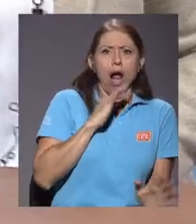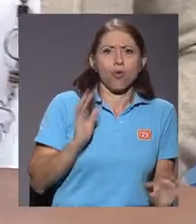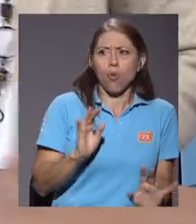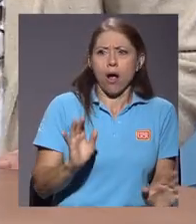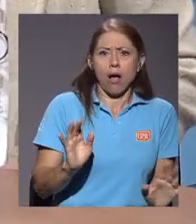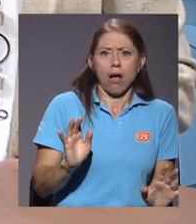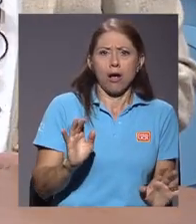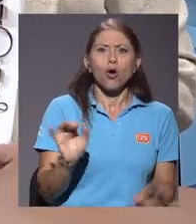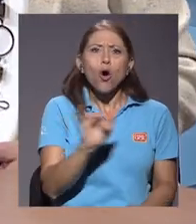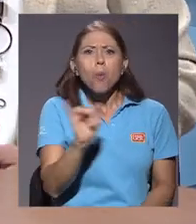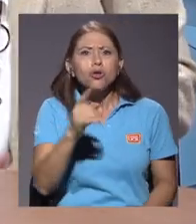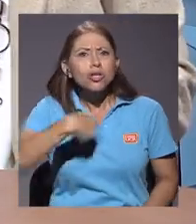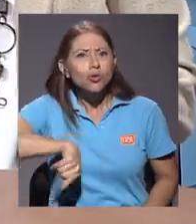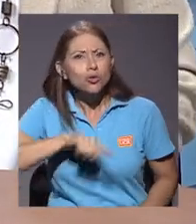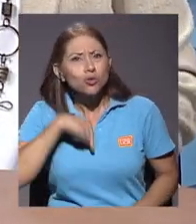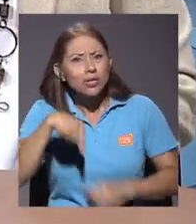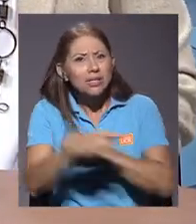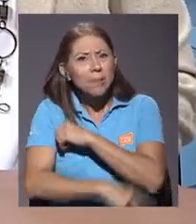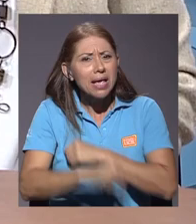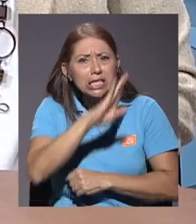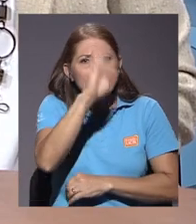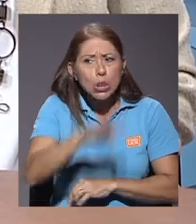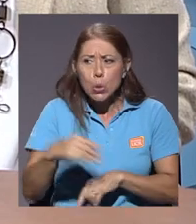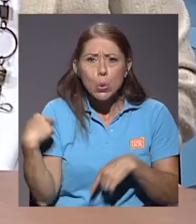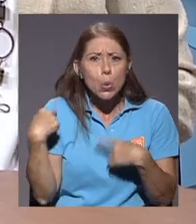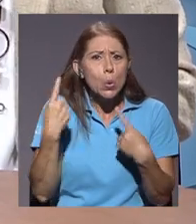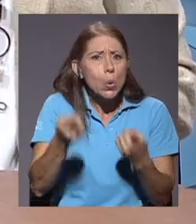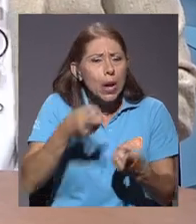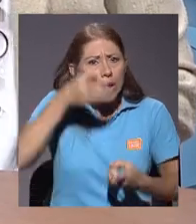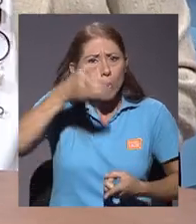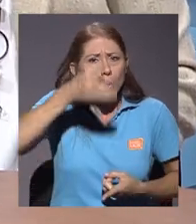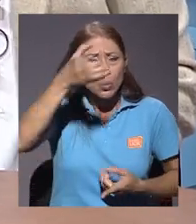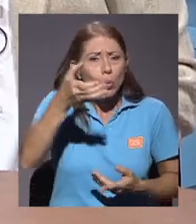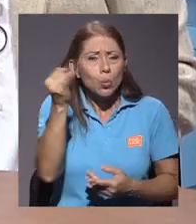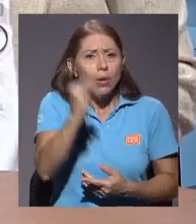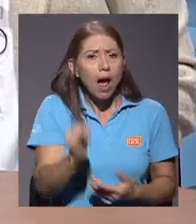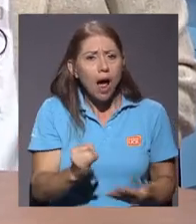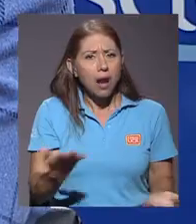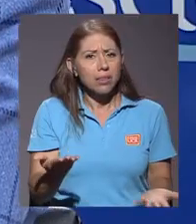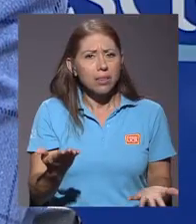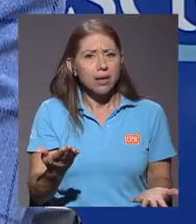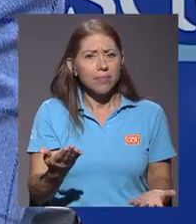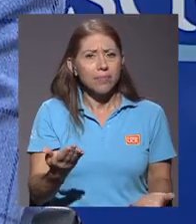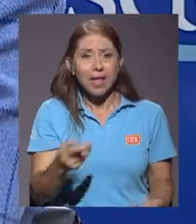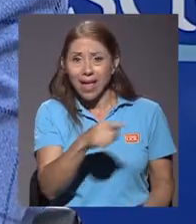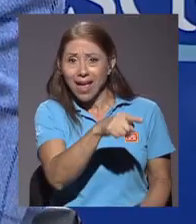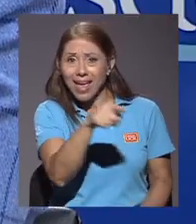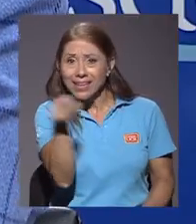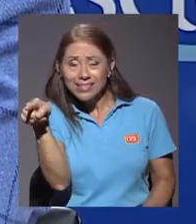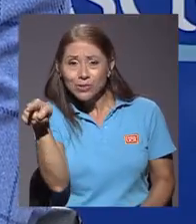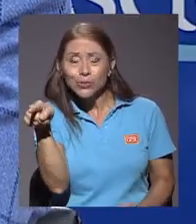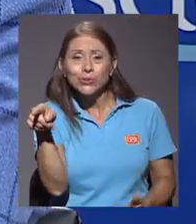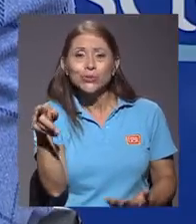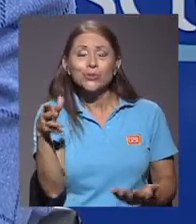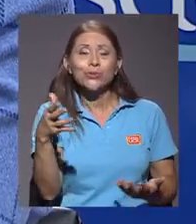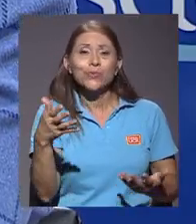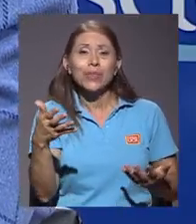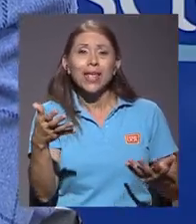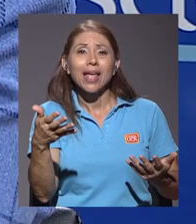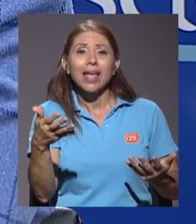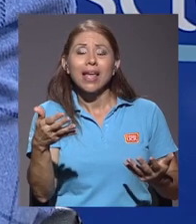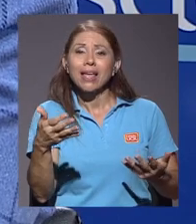¿verdad? Es un bicho raro, como si nosotros en este país nunca hubiéramos trabajado en el desarrollo de cultura, de arte, ¿qué le decimos a estos